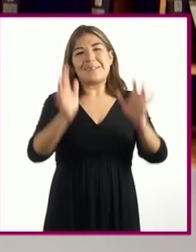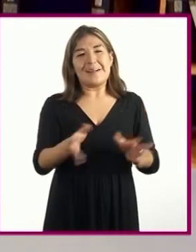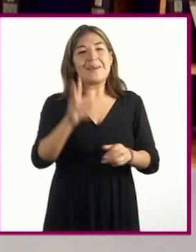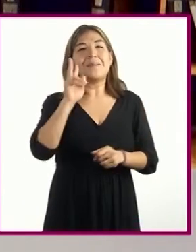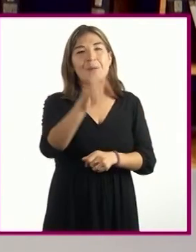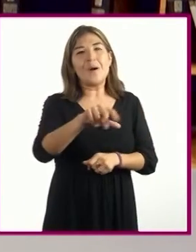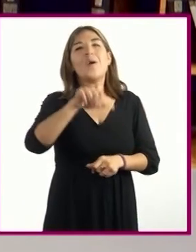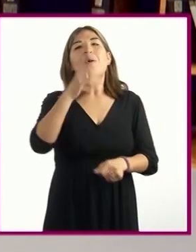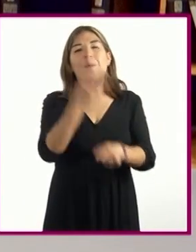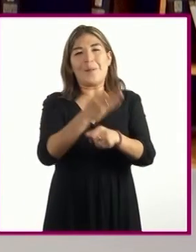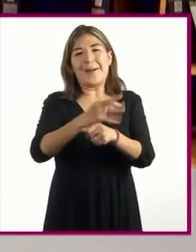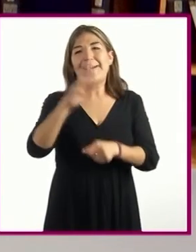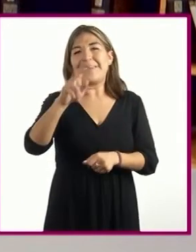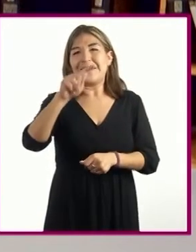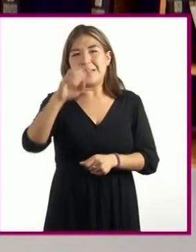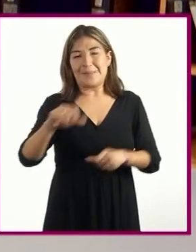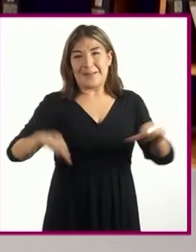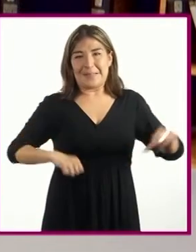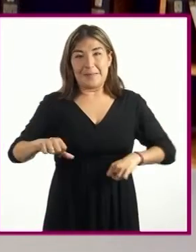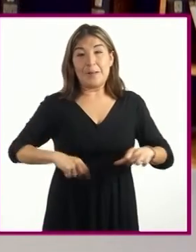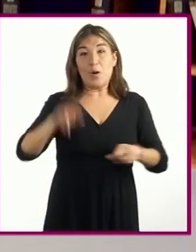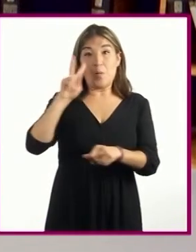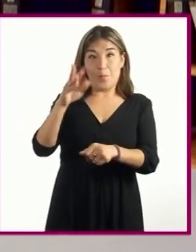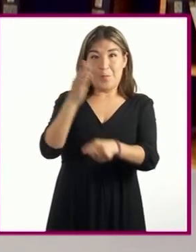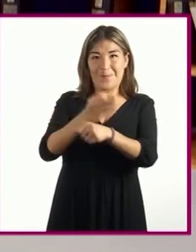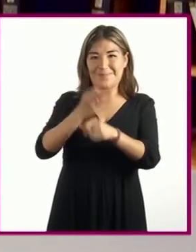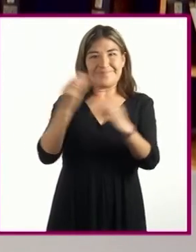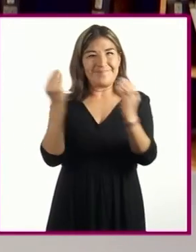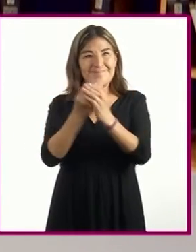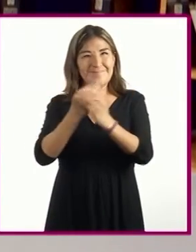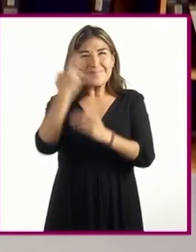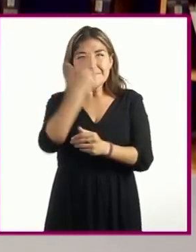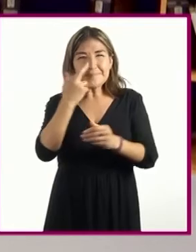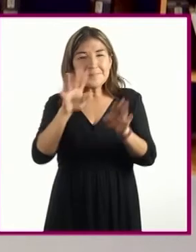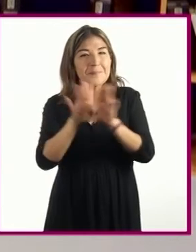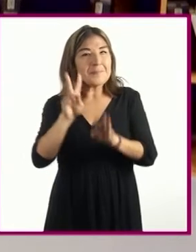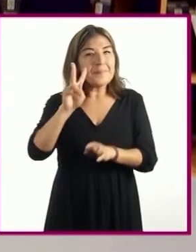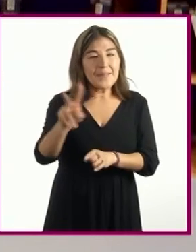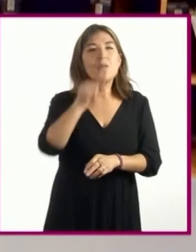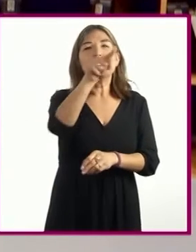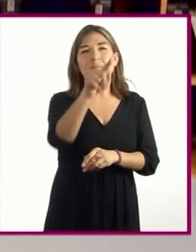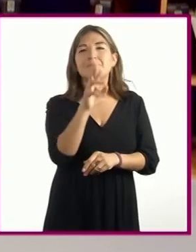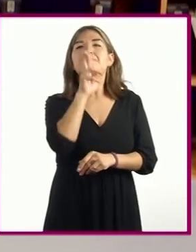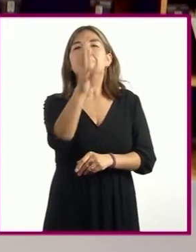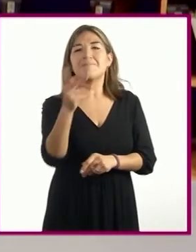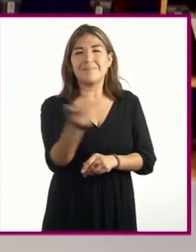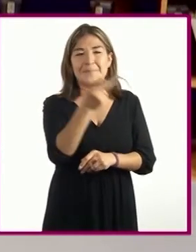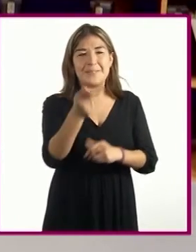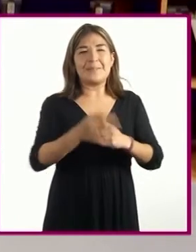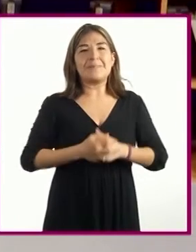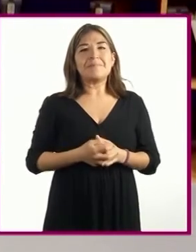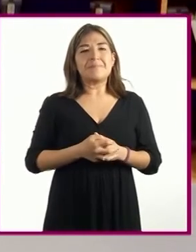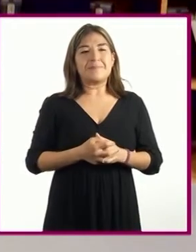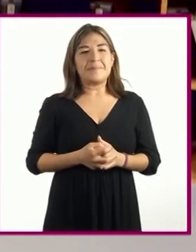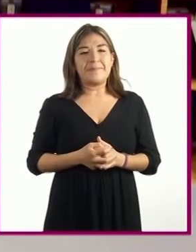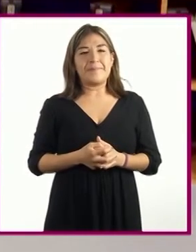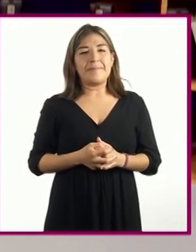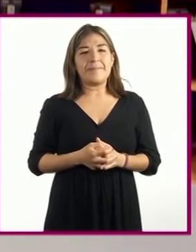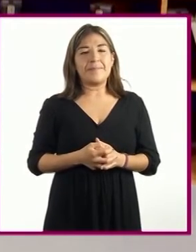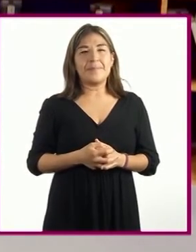realizar un reto a partir de lo revisado durante nuestra sesión intenten contestar las siguientes preguntas